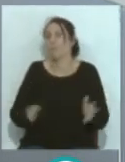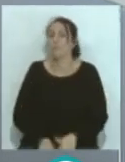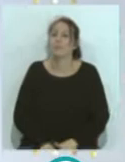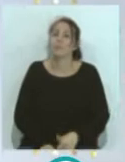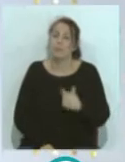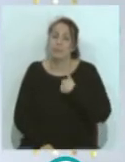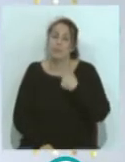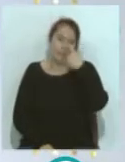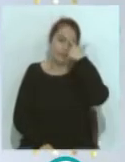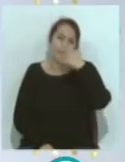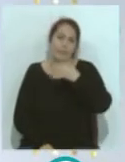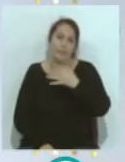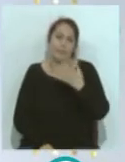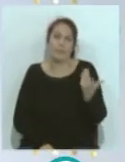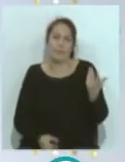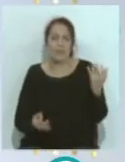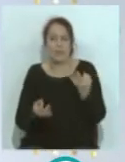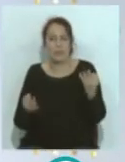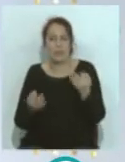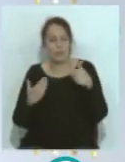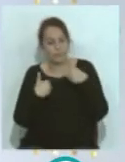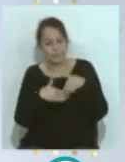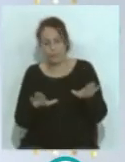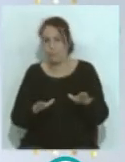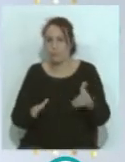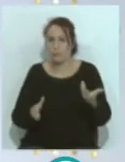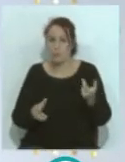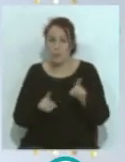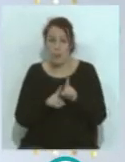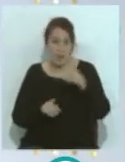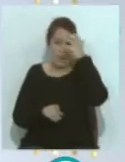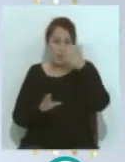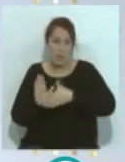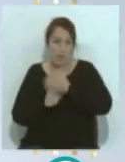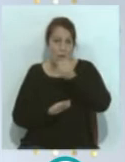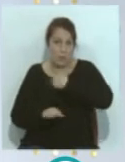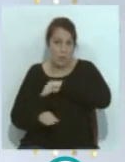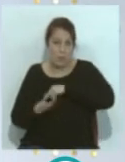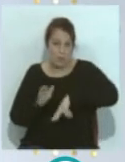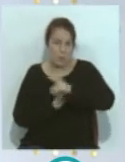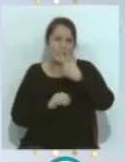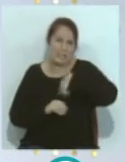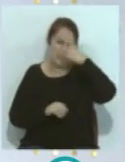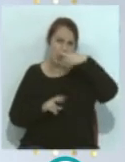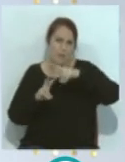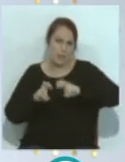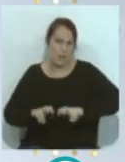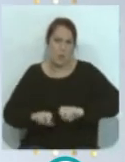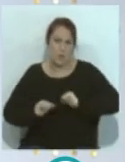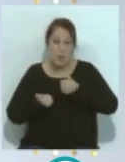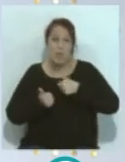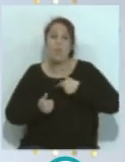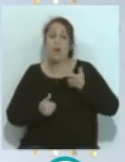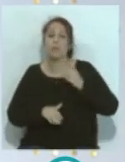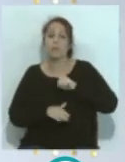yo creo que hay que dejar que, en este caso, la Real Federación Española de Fútbol, que ya conocemos que ha abierto investigación, pues llegue